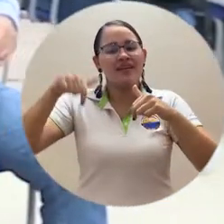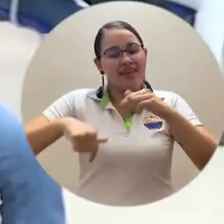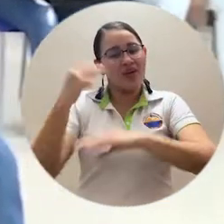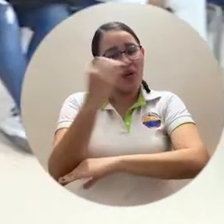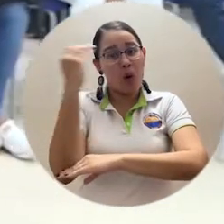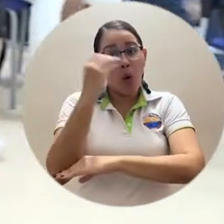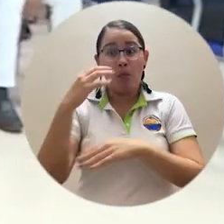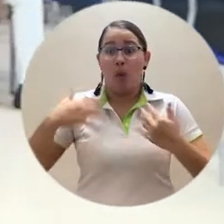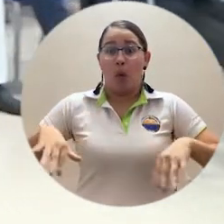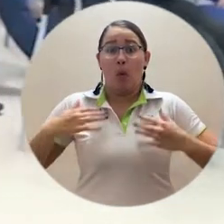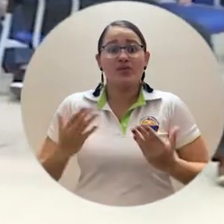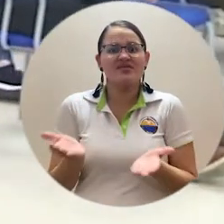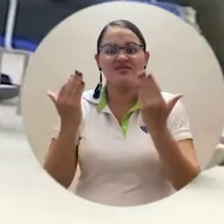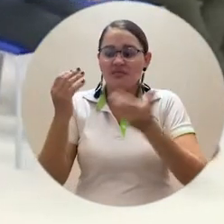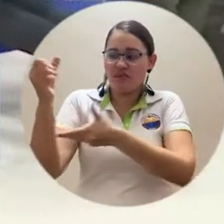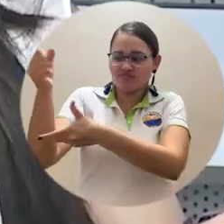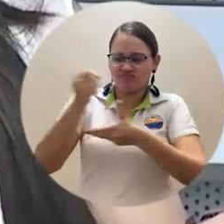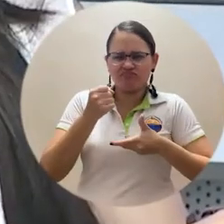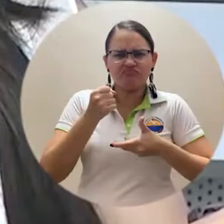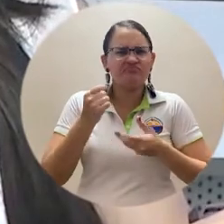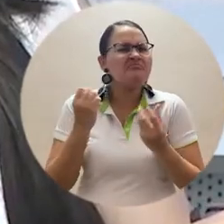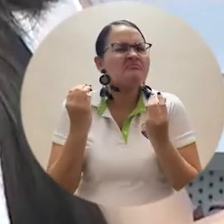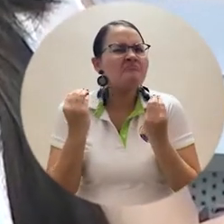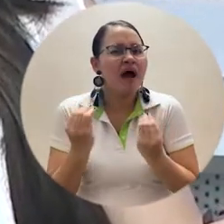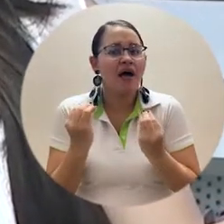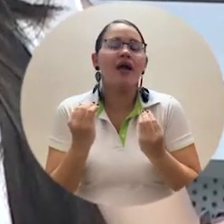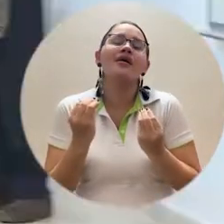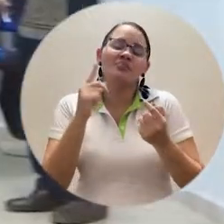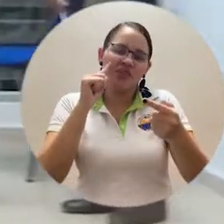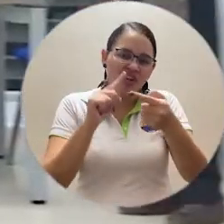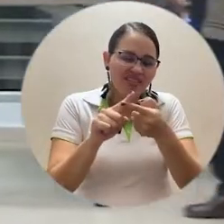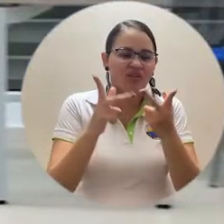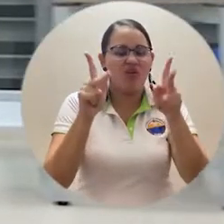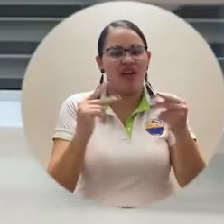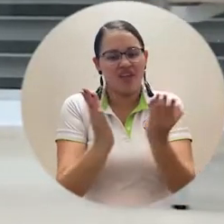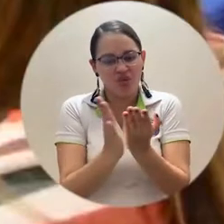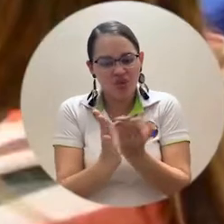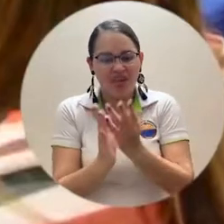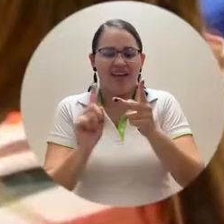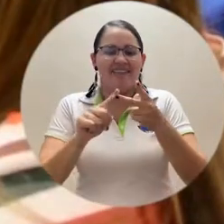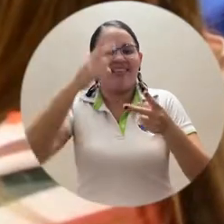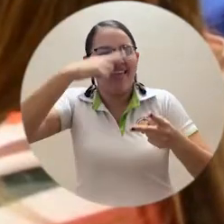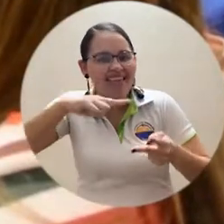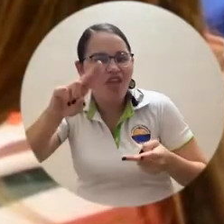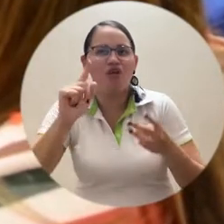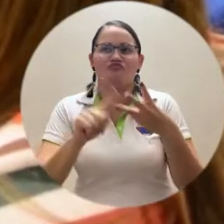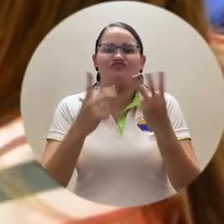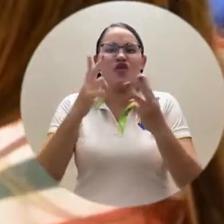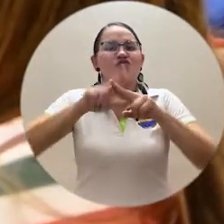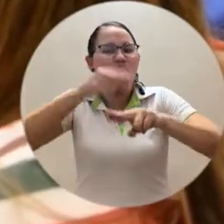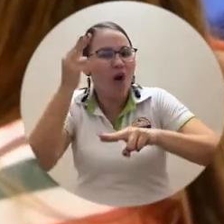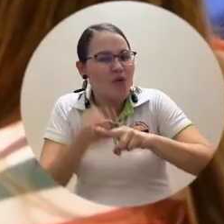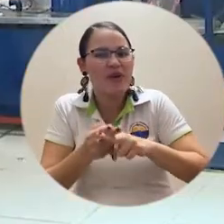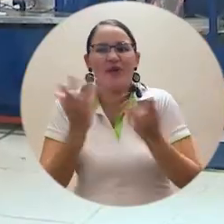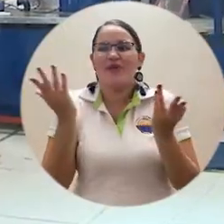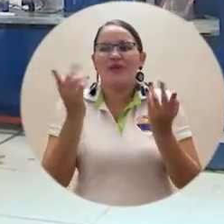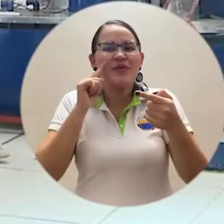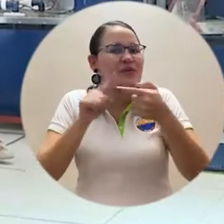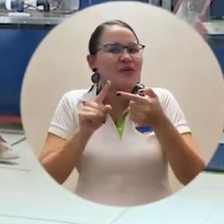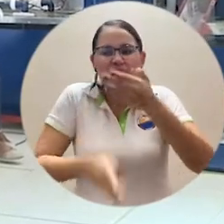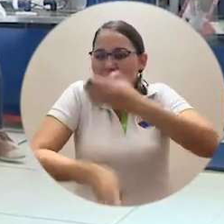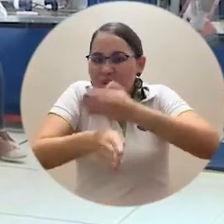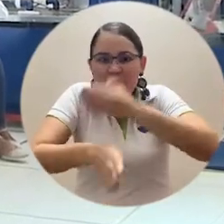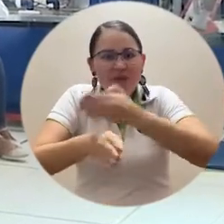millones de pesos. Un dinero que va a permitir que nuestros estudiantes, nuestros hijos, nuestros sobrinos puedan continuar con sus estudios.